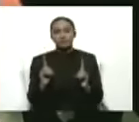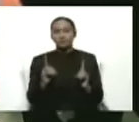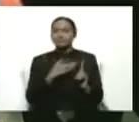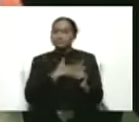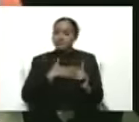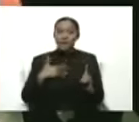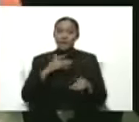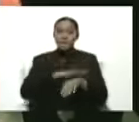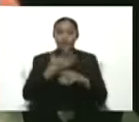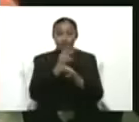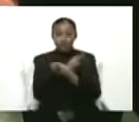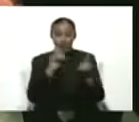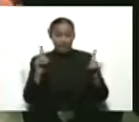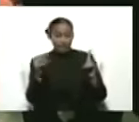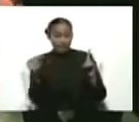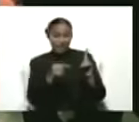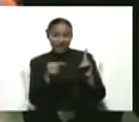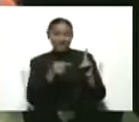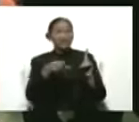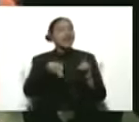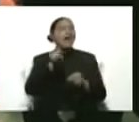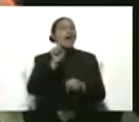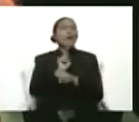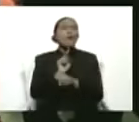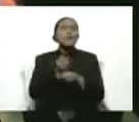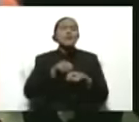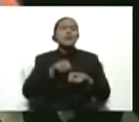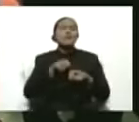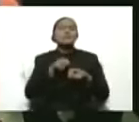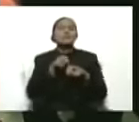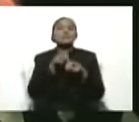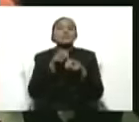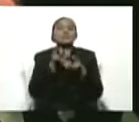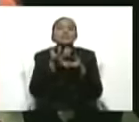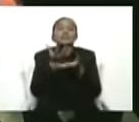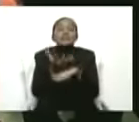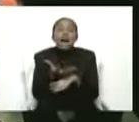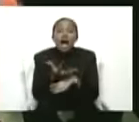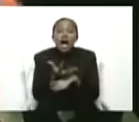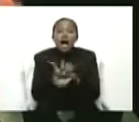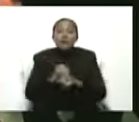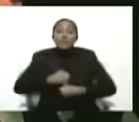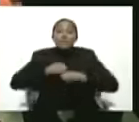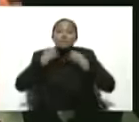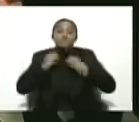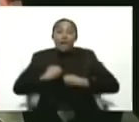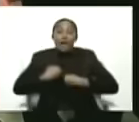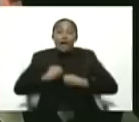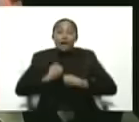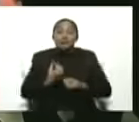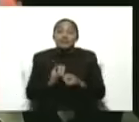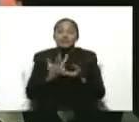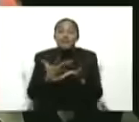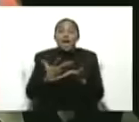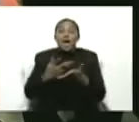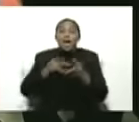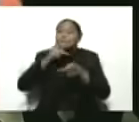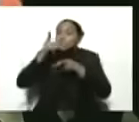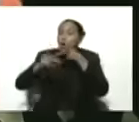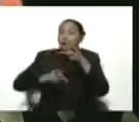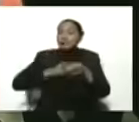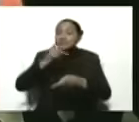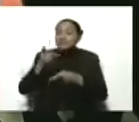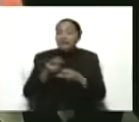que le da fuerza verdaderamente política, le da fuerza desde el punto de vista